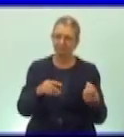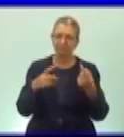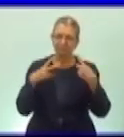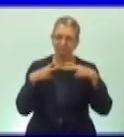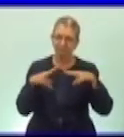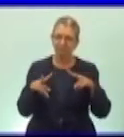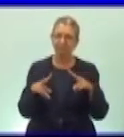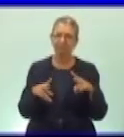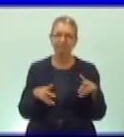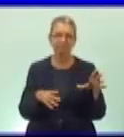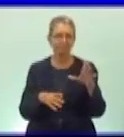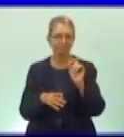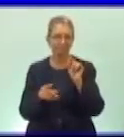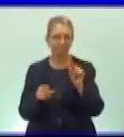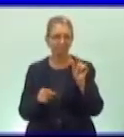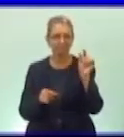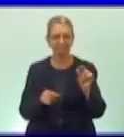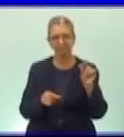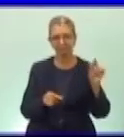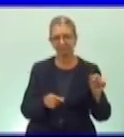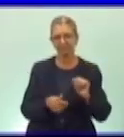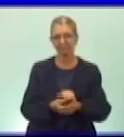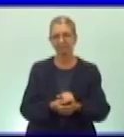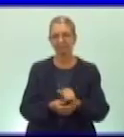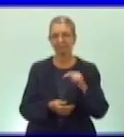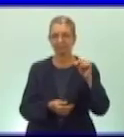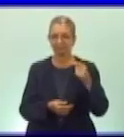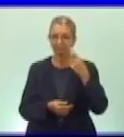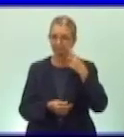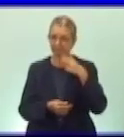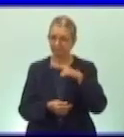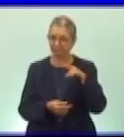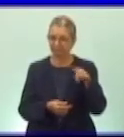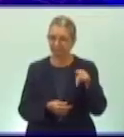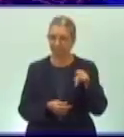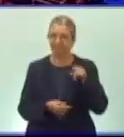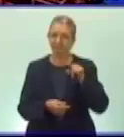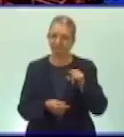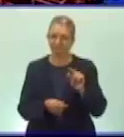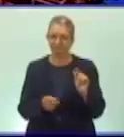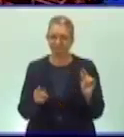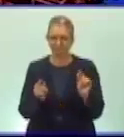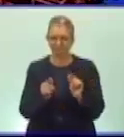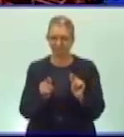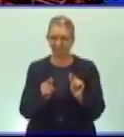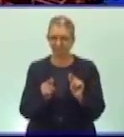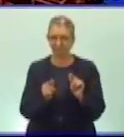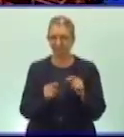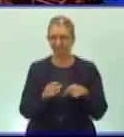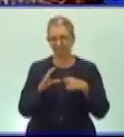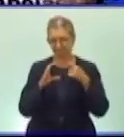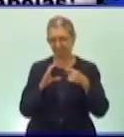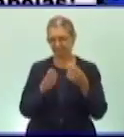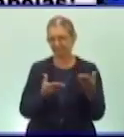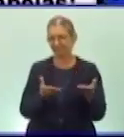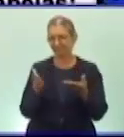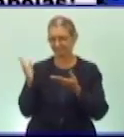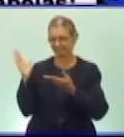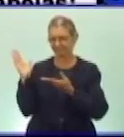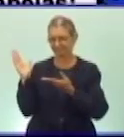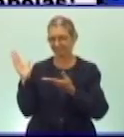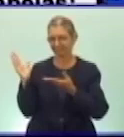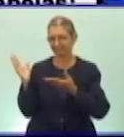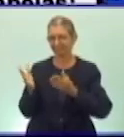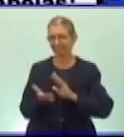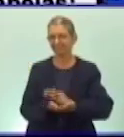completo vas a observar algunas imágenes en un pequeño video que te vamos a mostrar ahora acerca